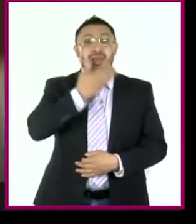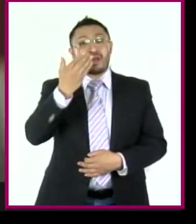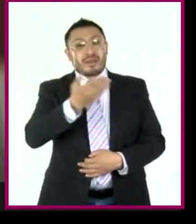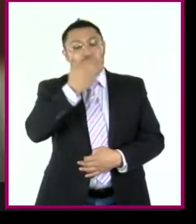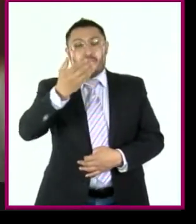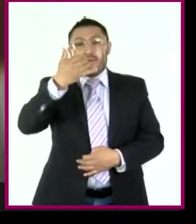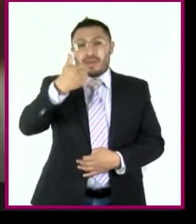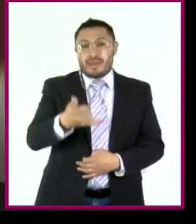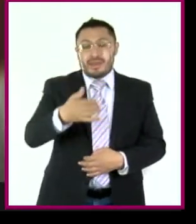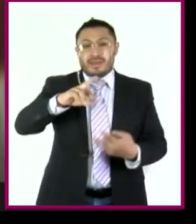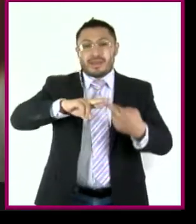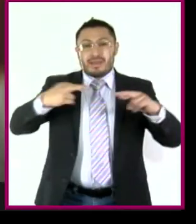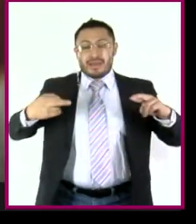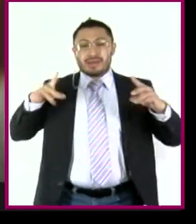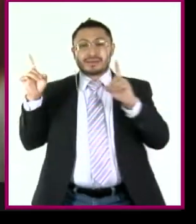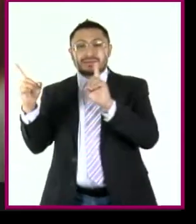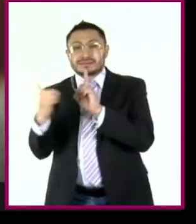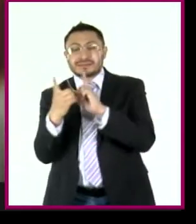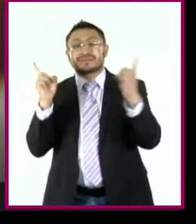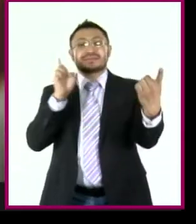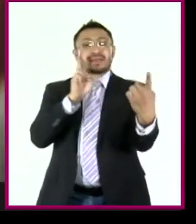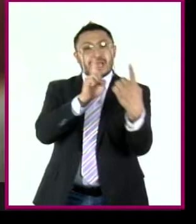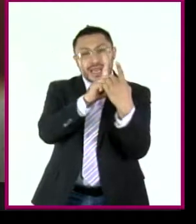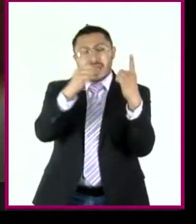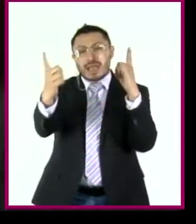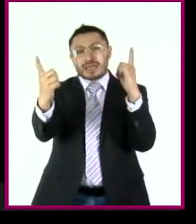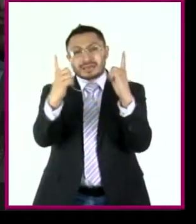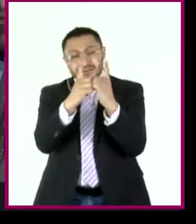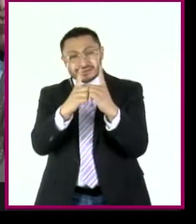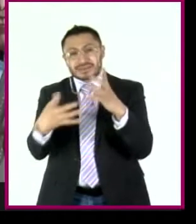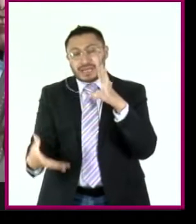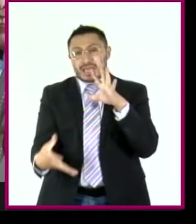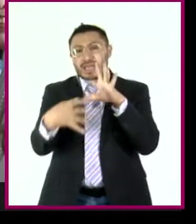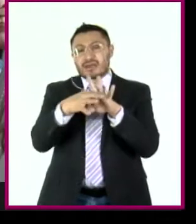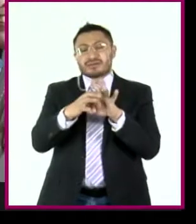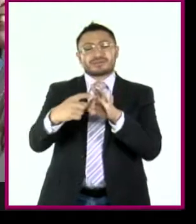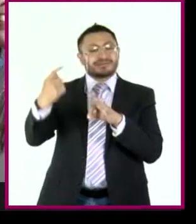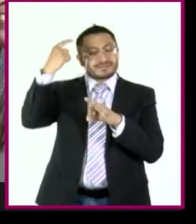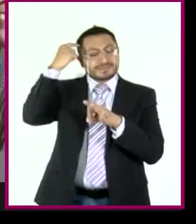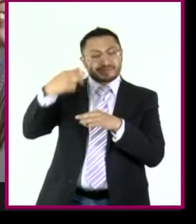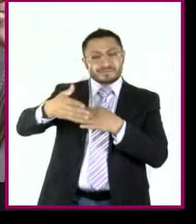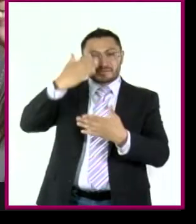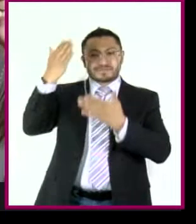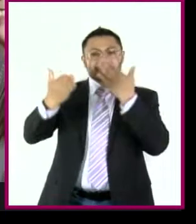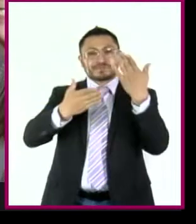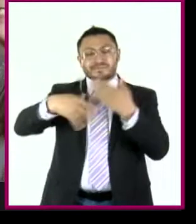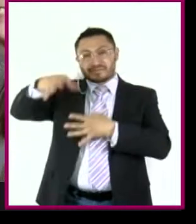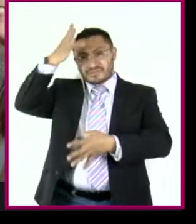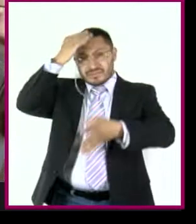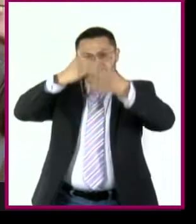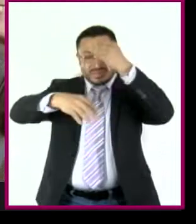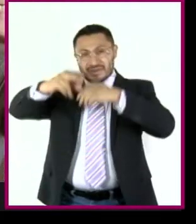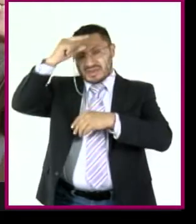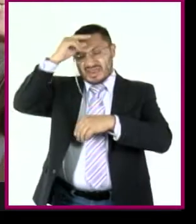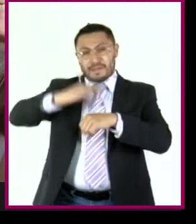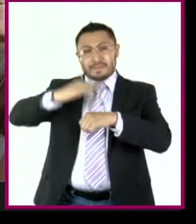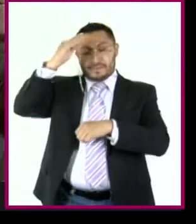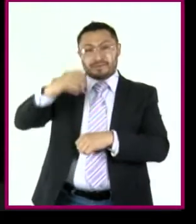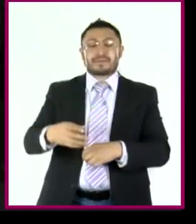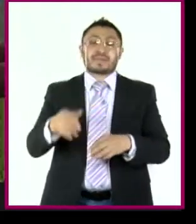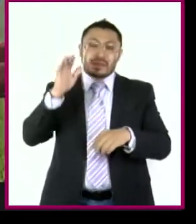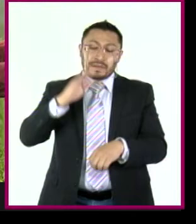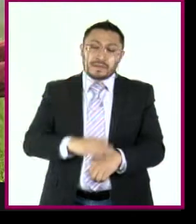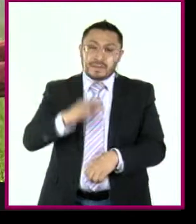relaciones interpersonales, aunados al cultivo del intelecto, nos hacen más aptos y sanos,